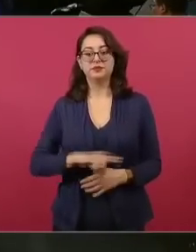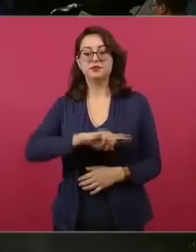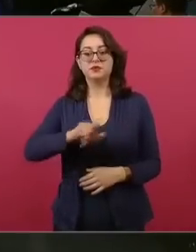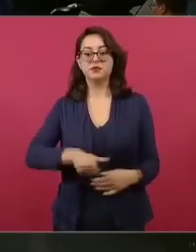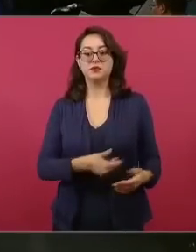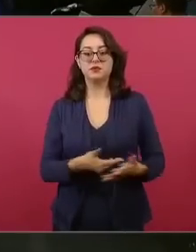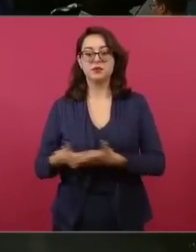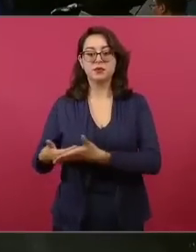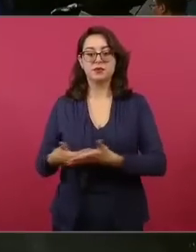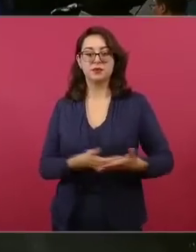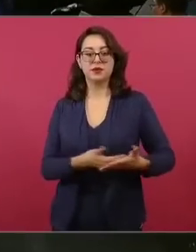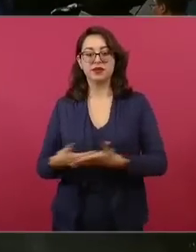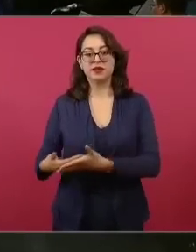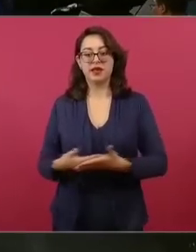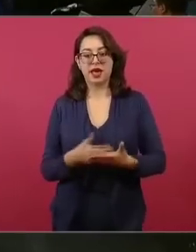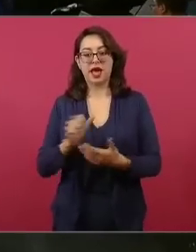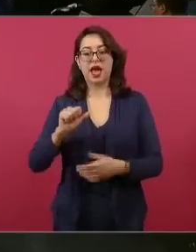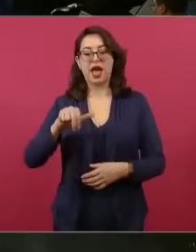Así está.